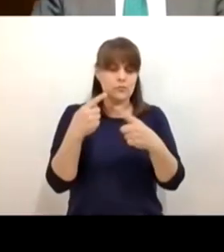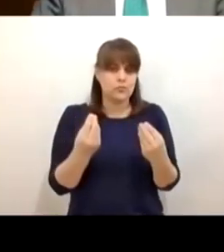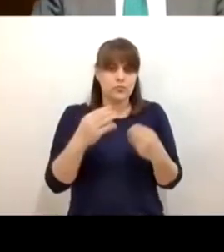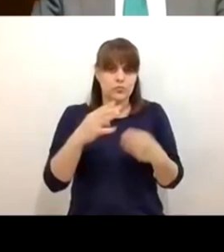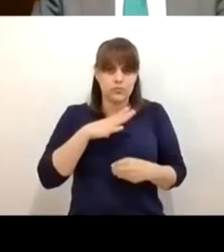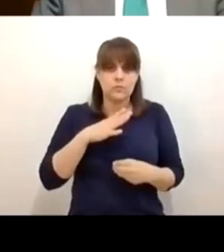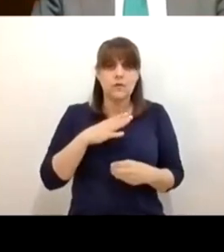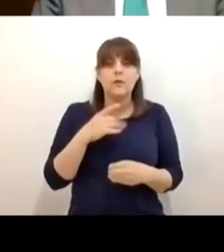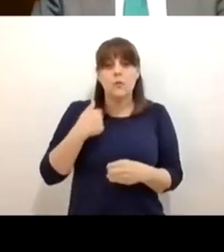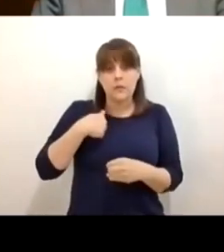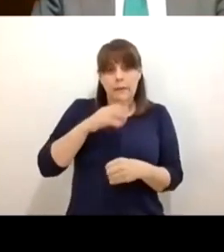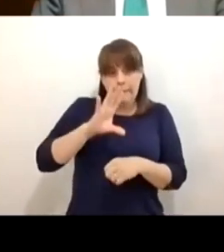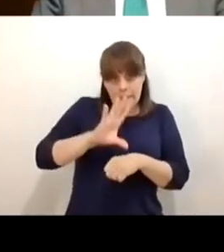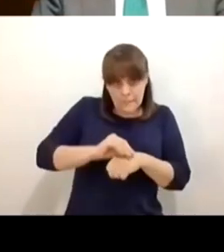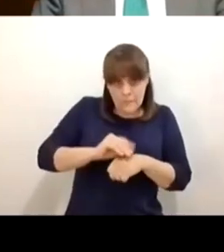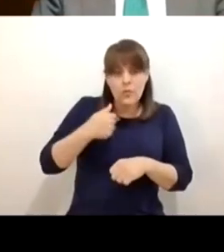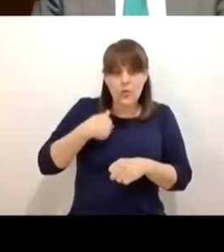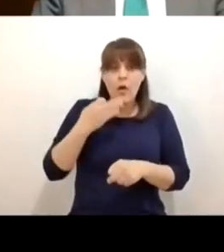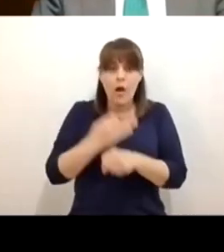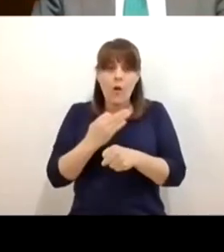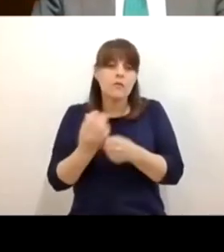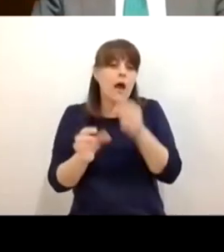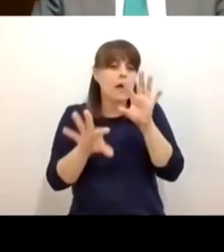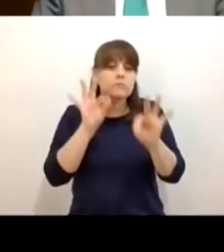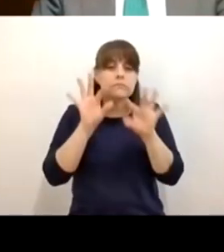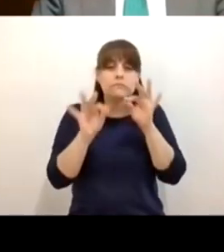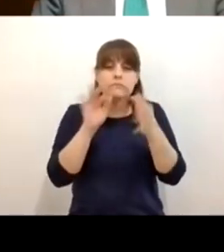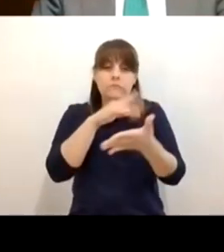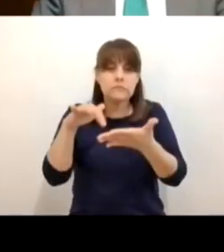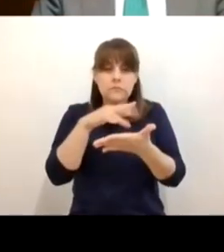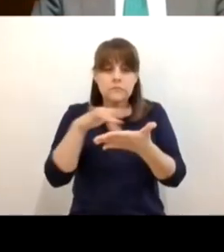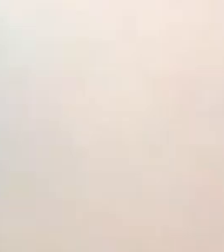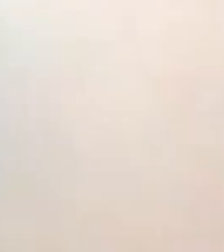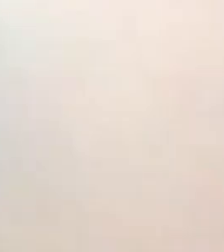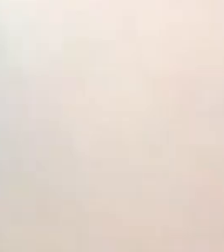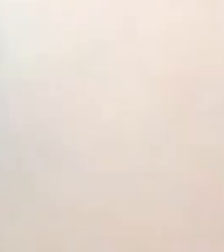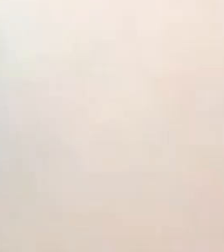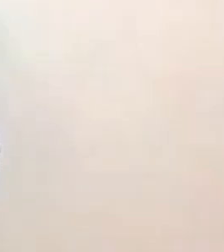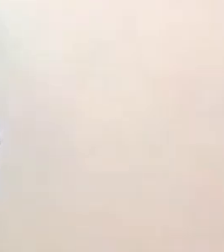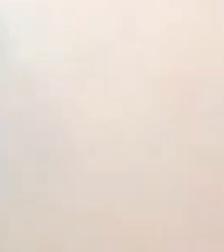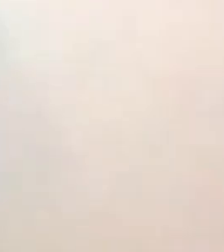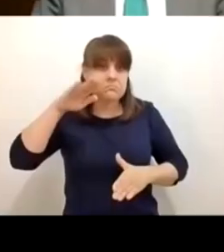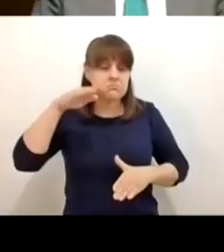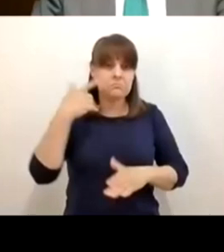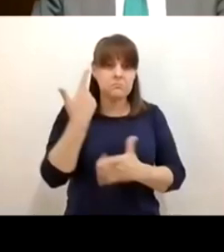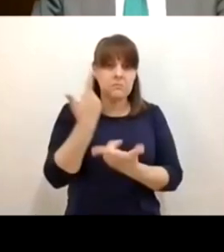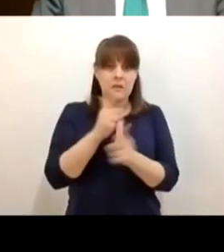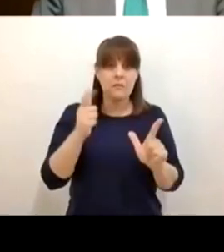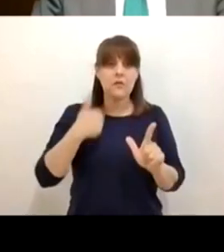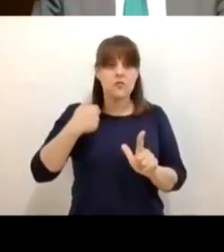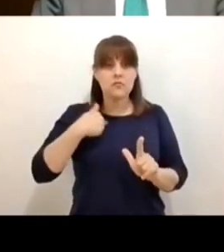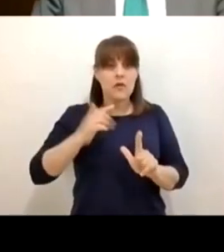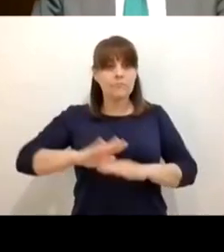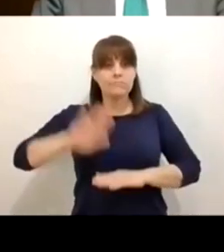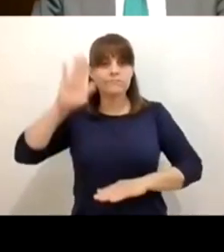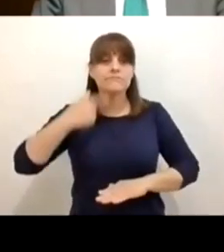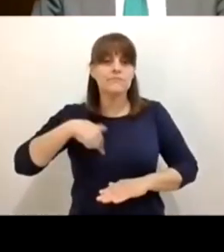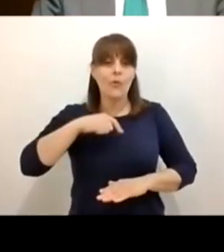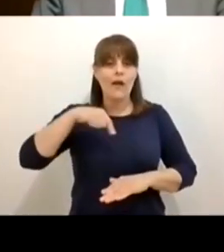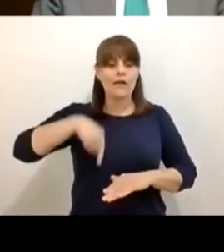les voy a dar lectura a alguna y quien quiera decir esta boca es mía como decimos los pues los chilancos